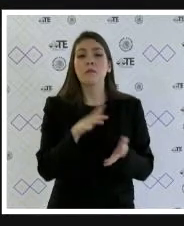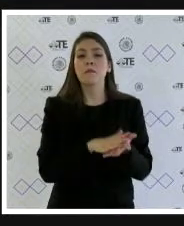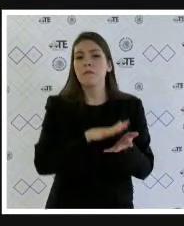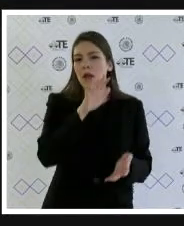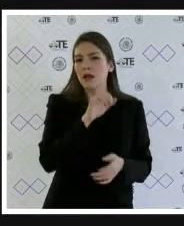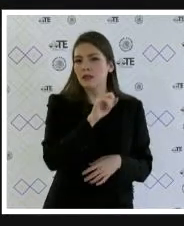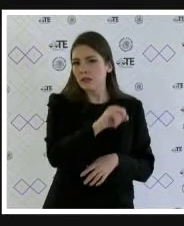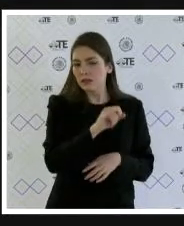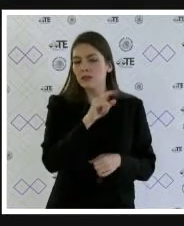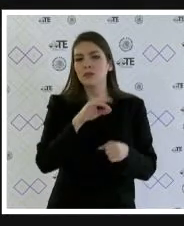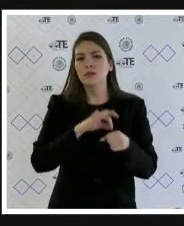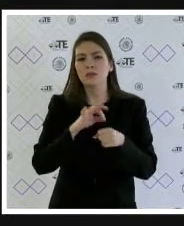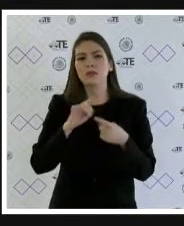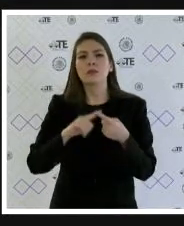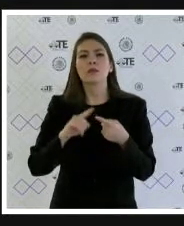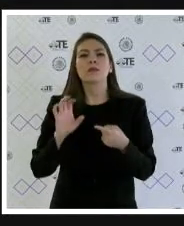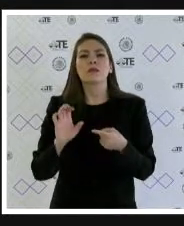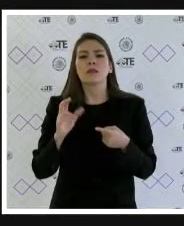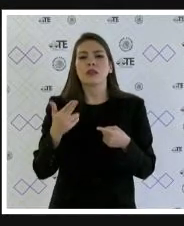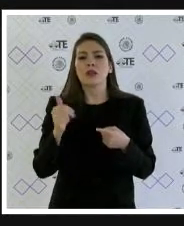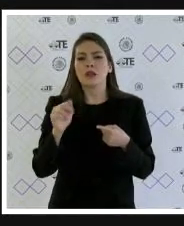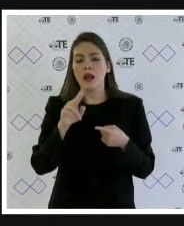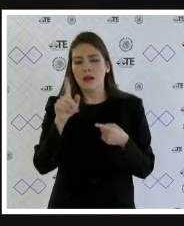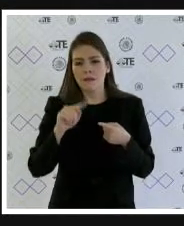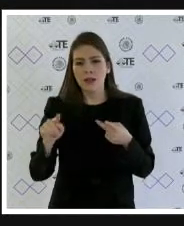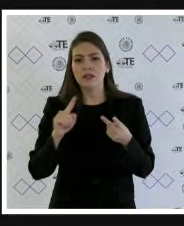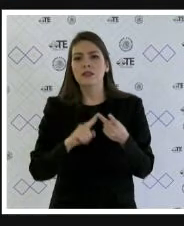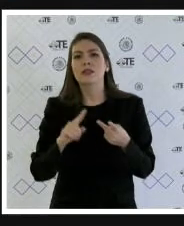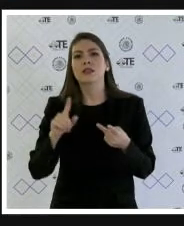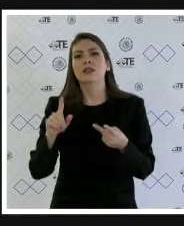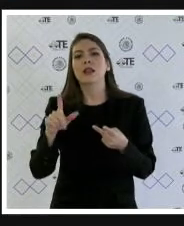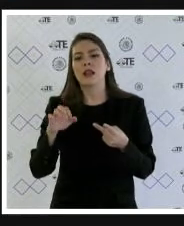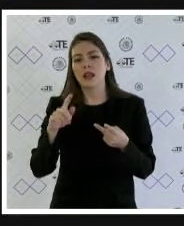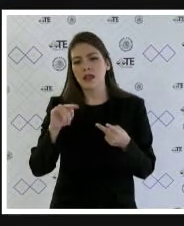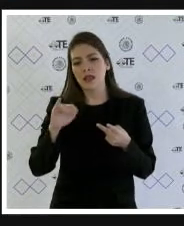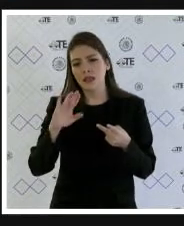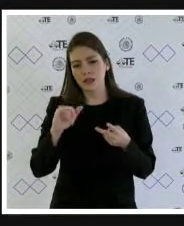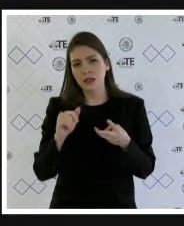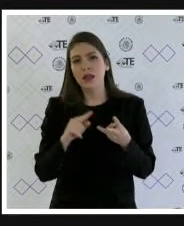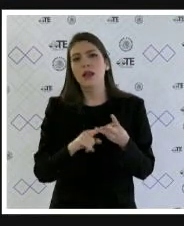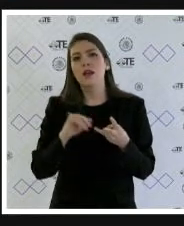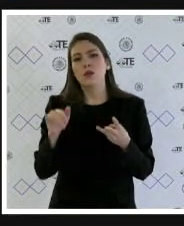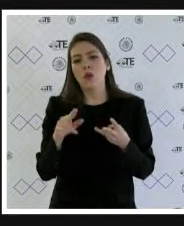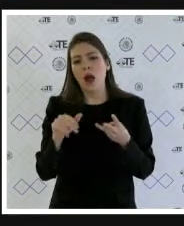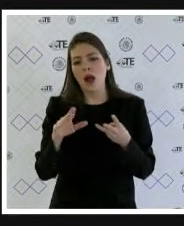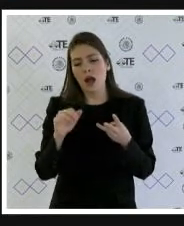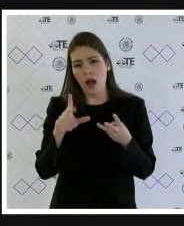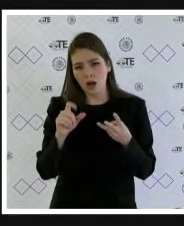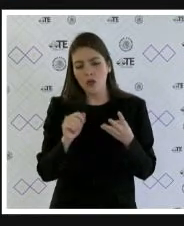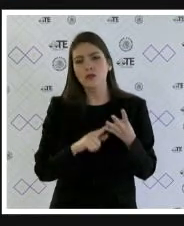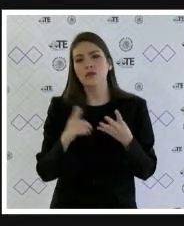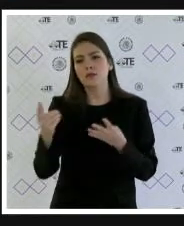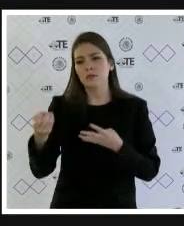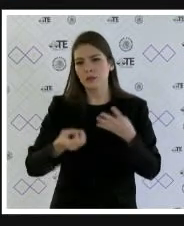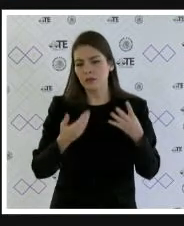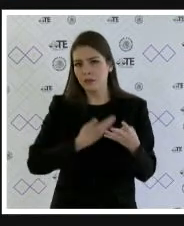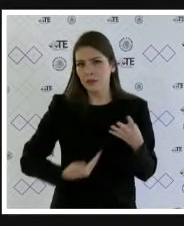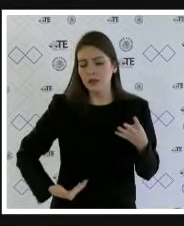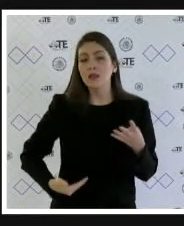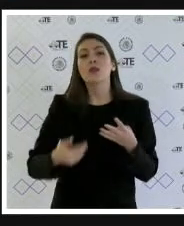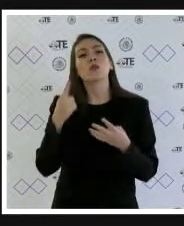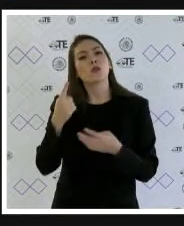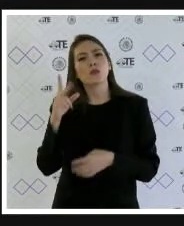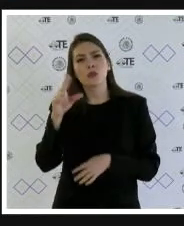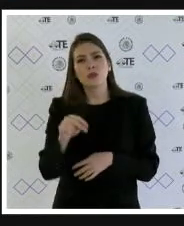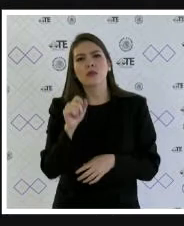votos a favor de las magistradas marta alejandra chávez camarena y marta artista mercador ramírez así como el colegiado juan carlos sánchez león y usted magistrado con el voto en contra